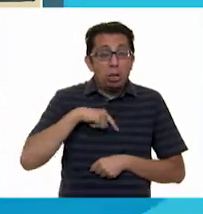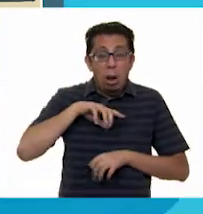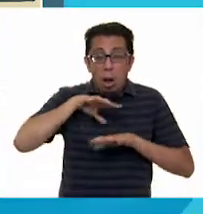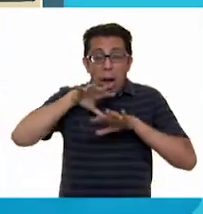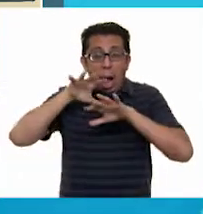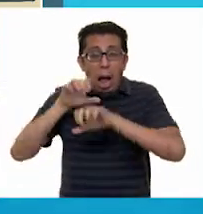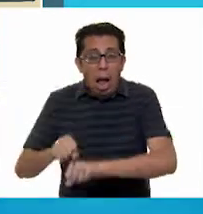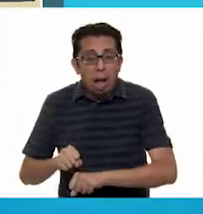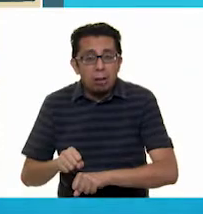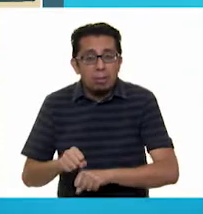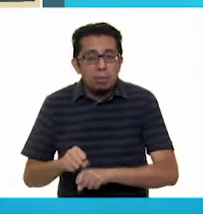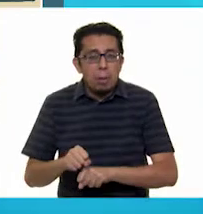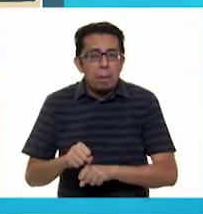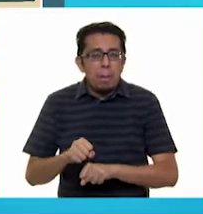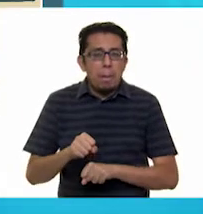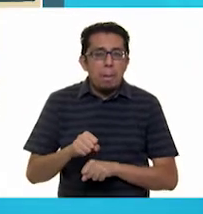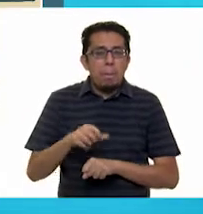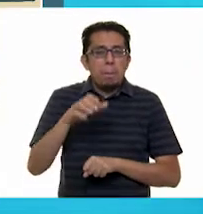más! ¡Miau!